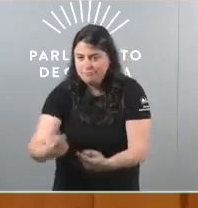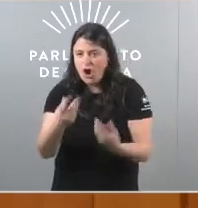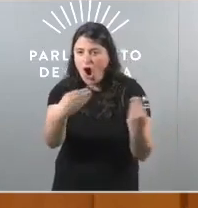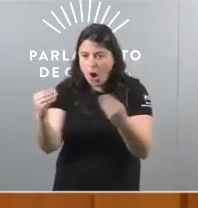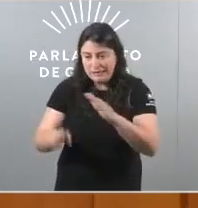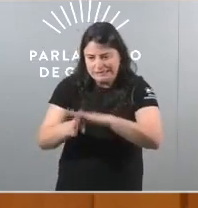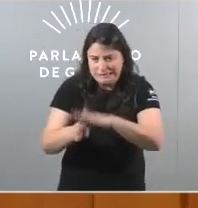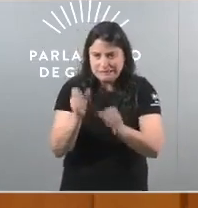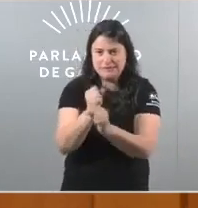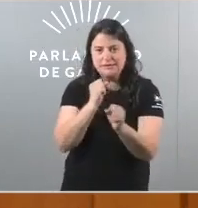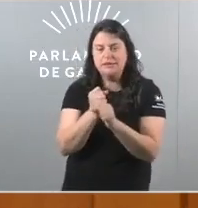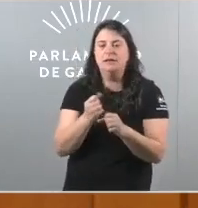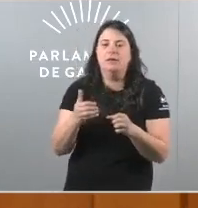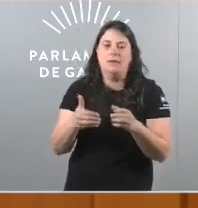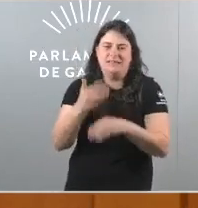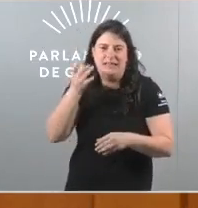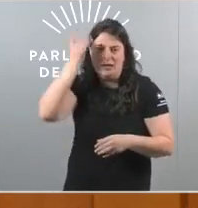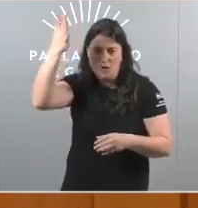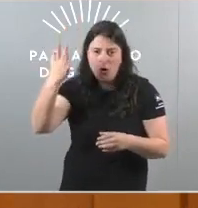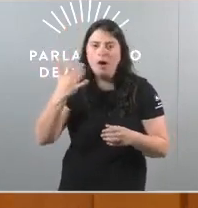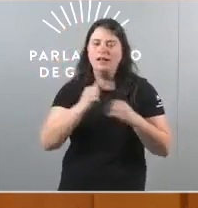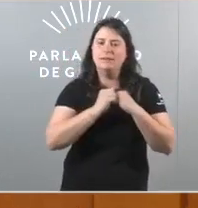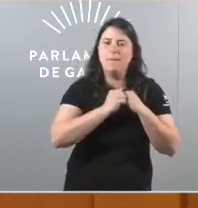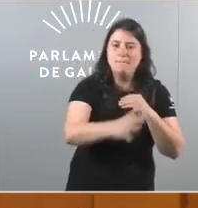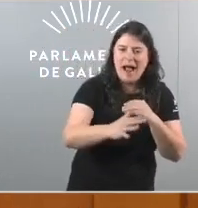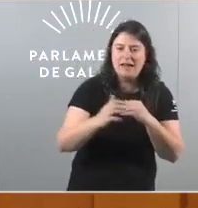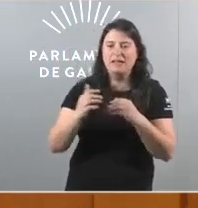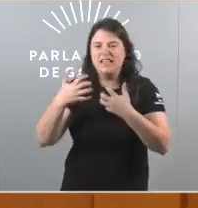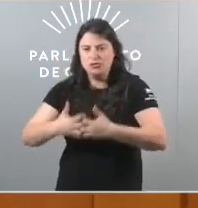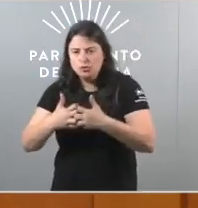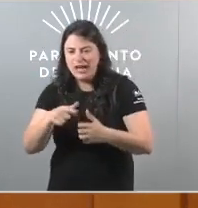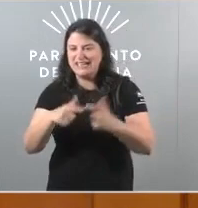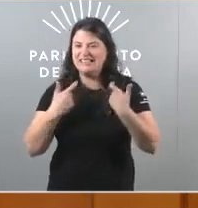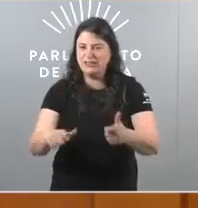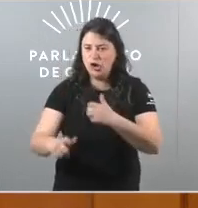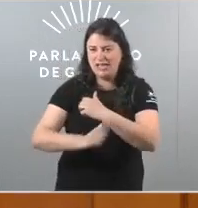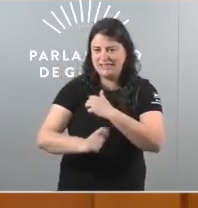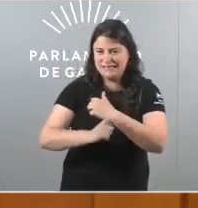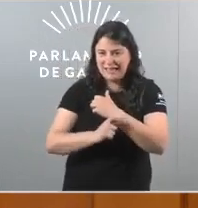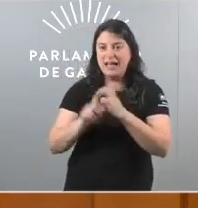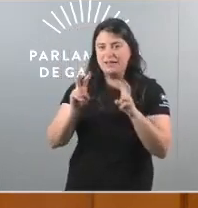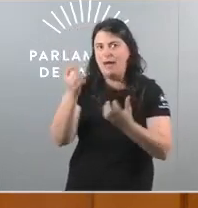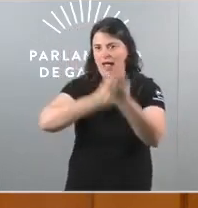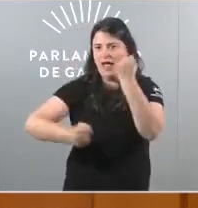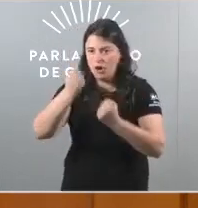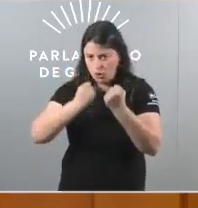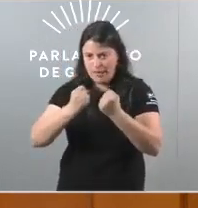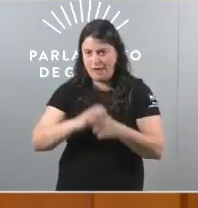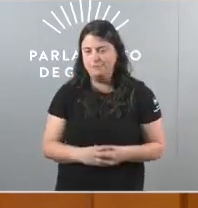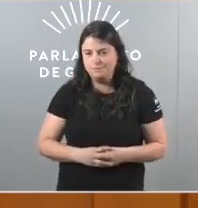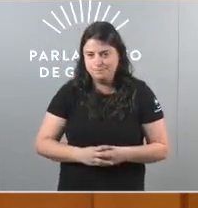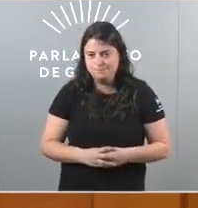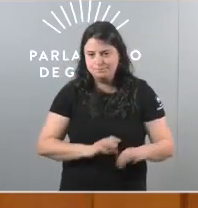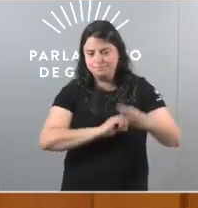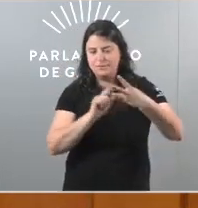inovación e polo complexo mar industria como sector estratégico da nosa economía O